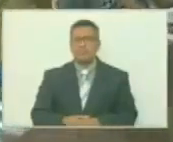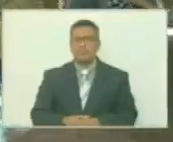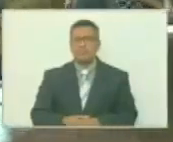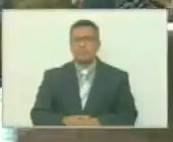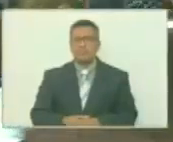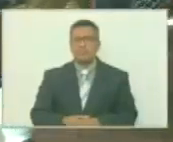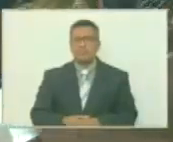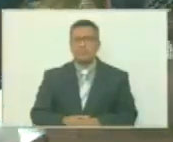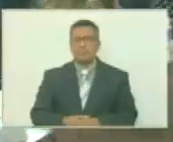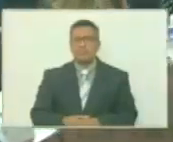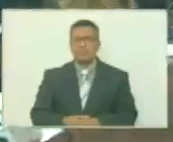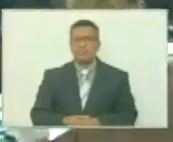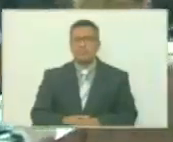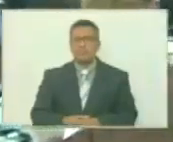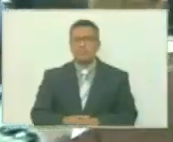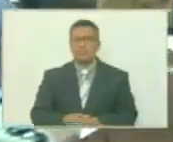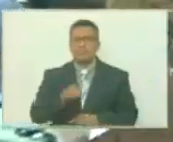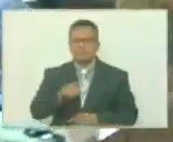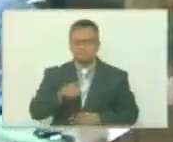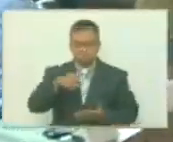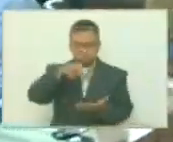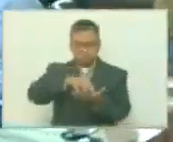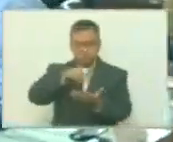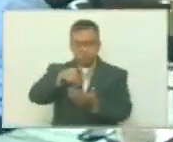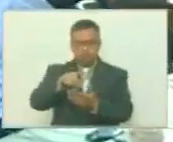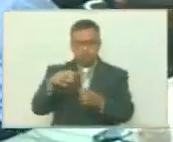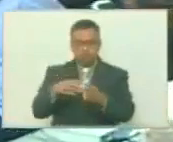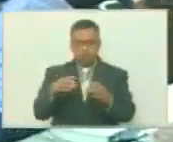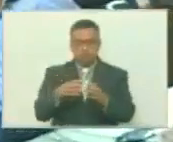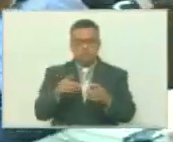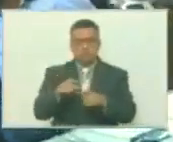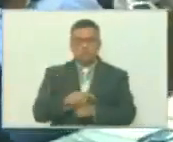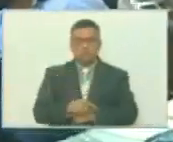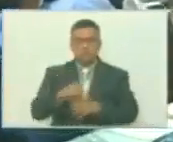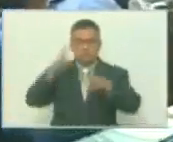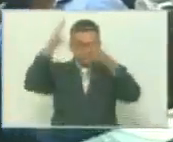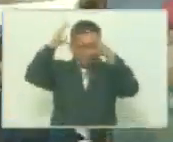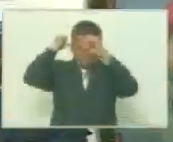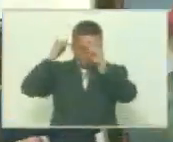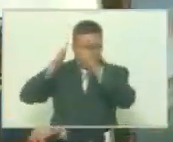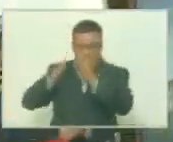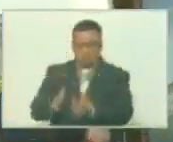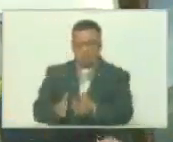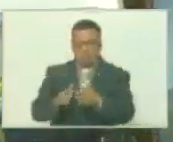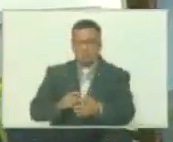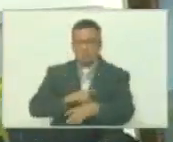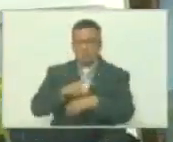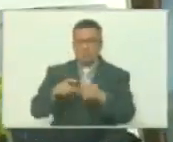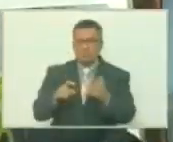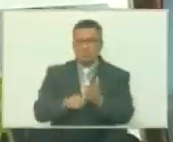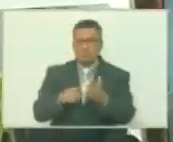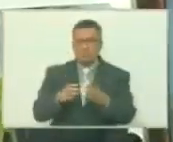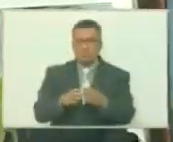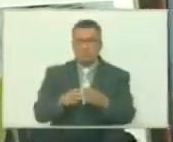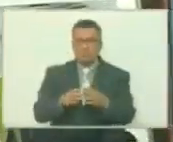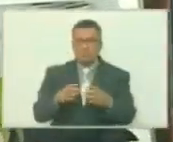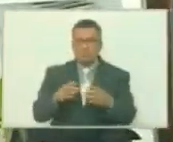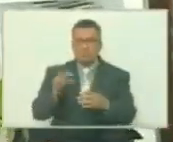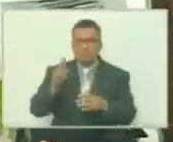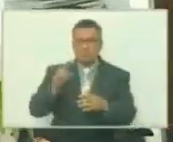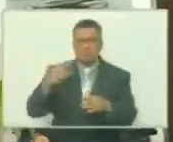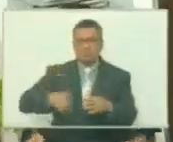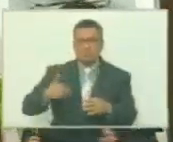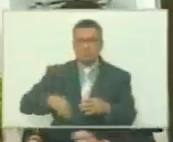dentro del hemiciclo de sesiones el embajador plenipotenciario de la república